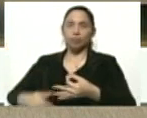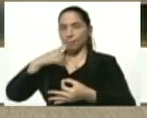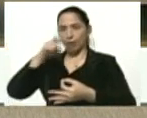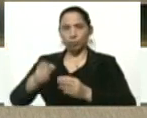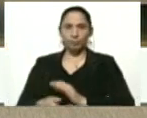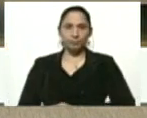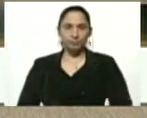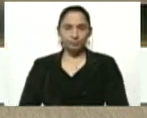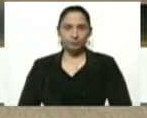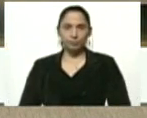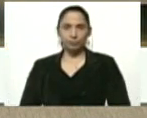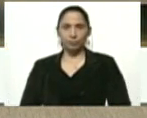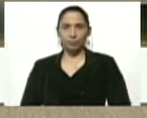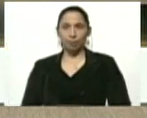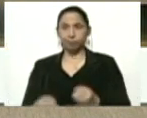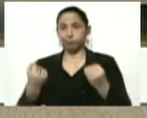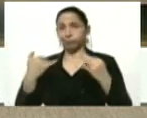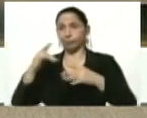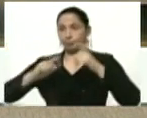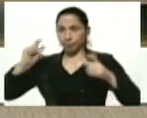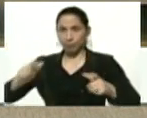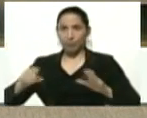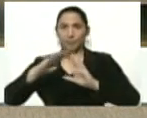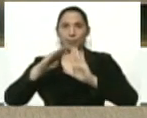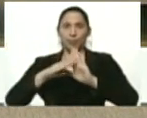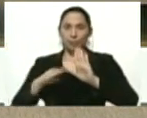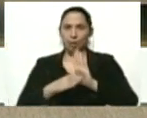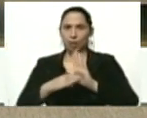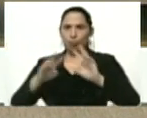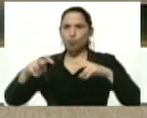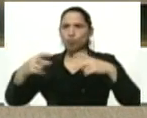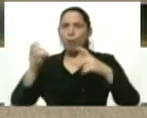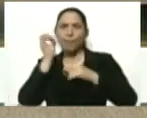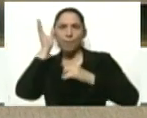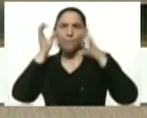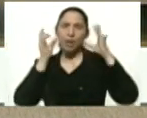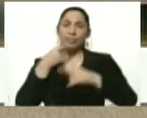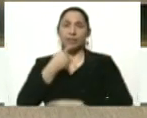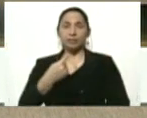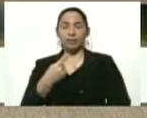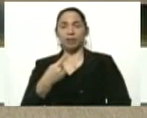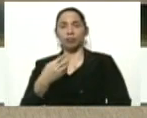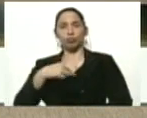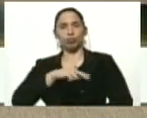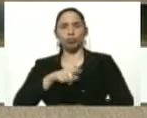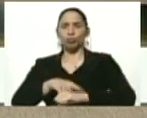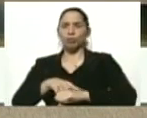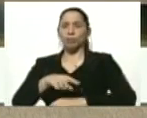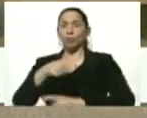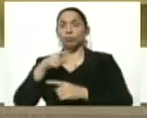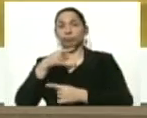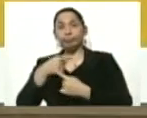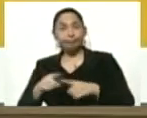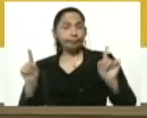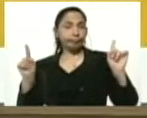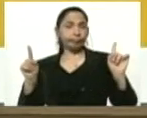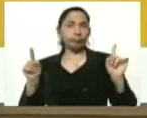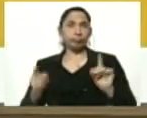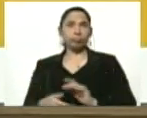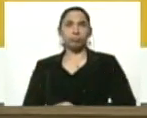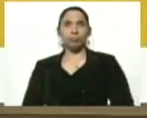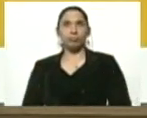Maduro muchos de ellos bueno medidas innovadoras decían que estamos en tiempos distintos y